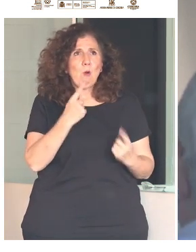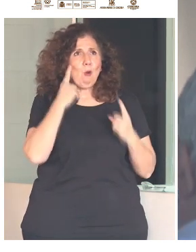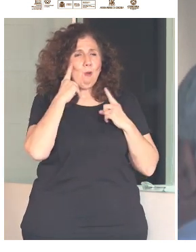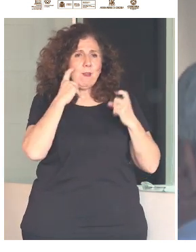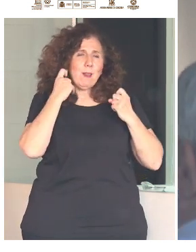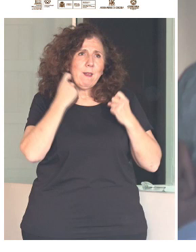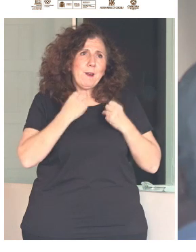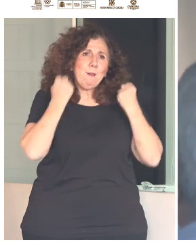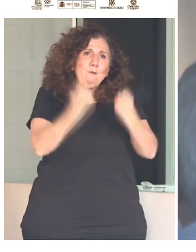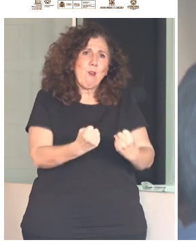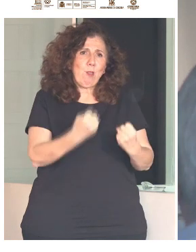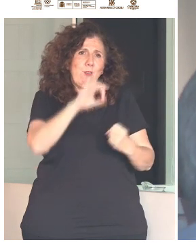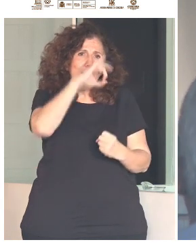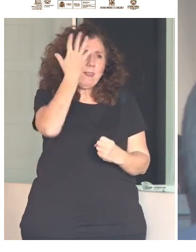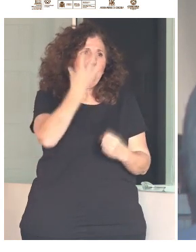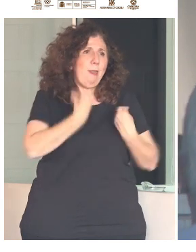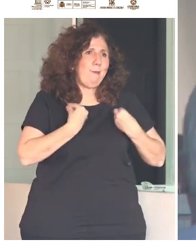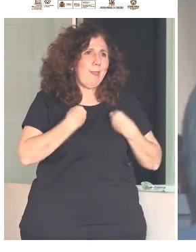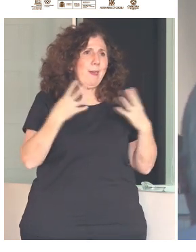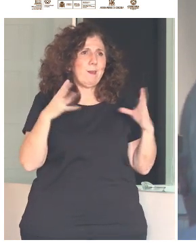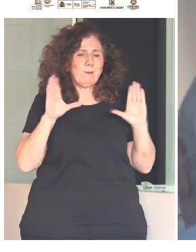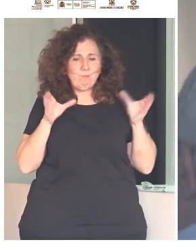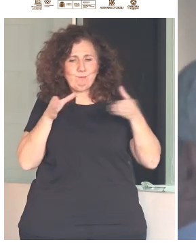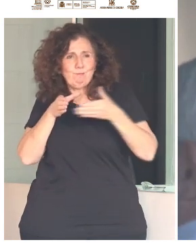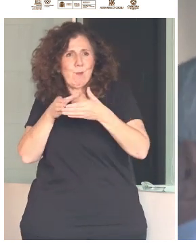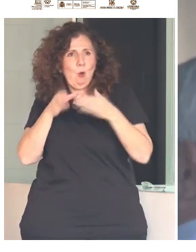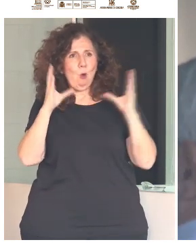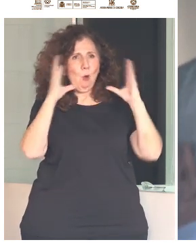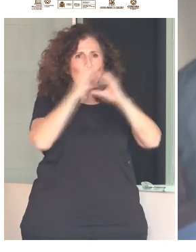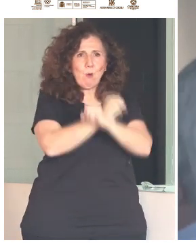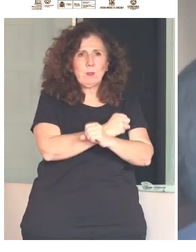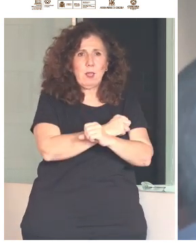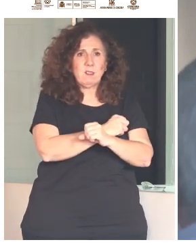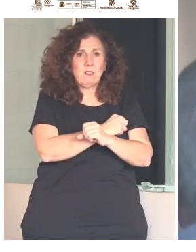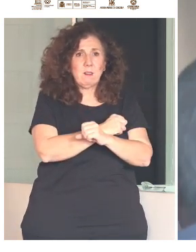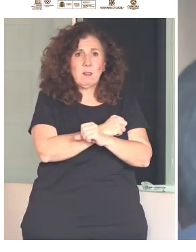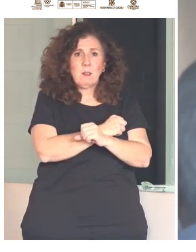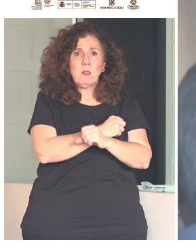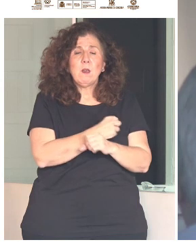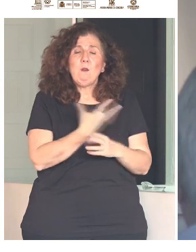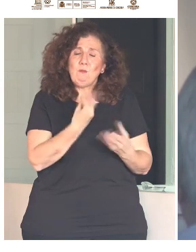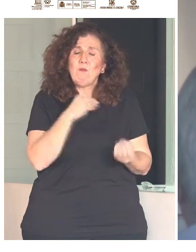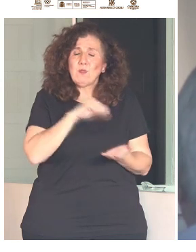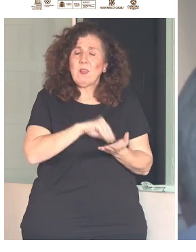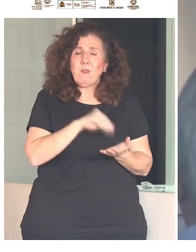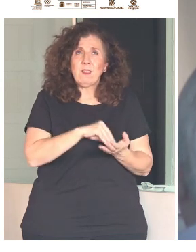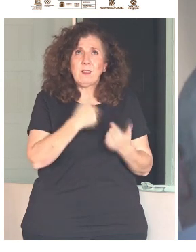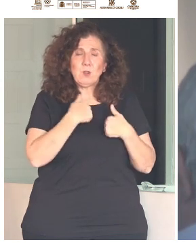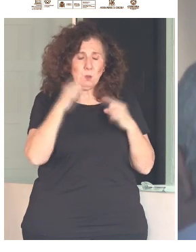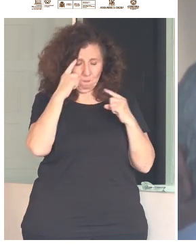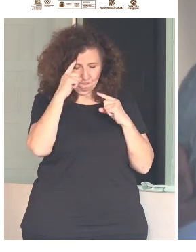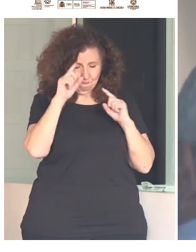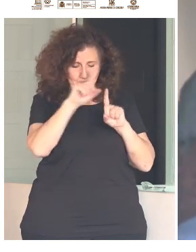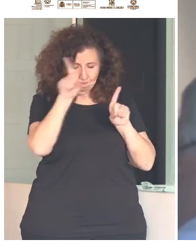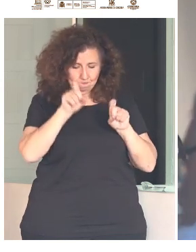vidas ocultas en el imaginario colectivo y a la luz de las cuales yo muchas veces me pregunto y os